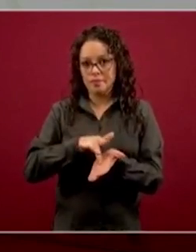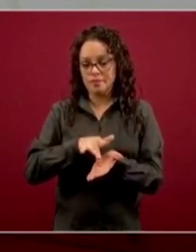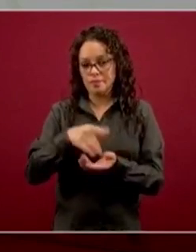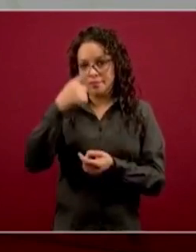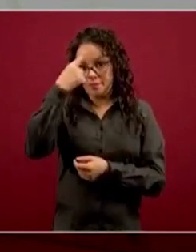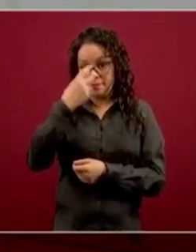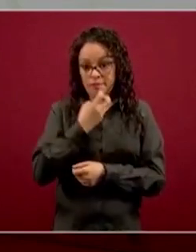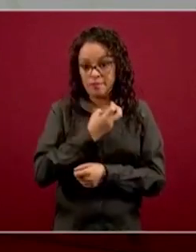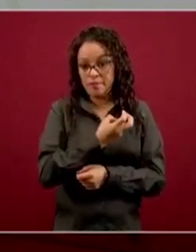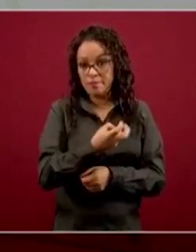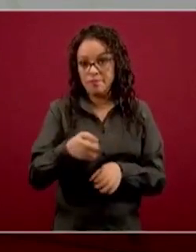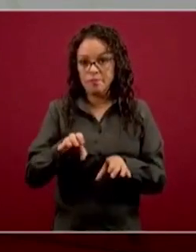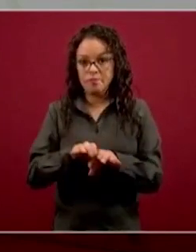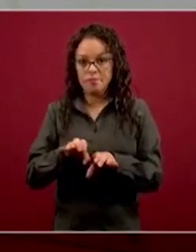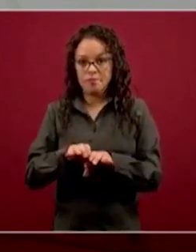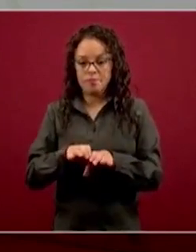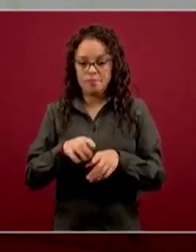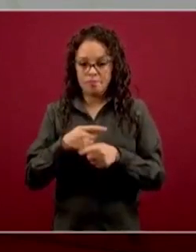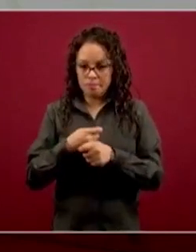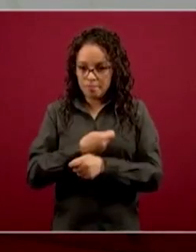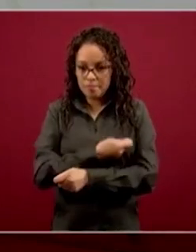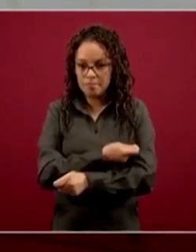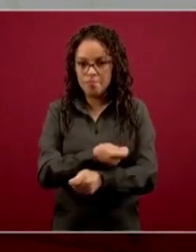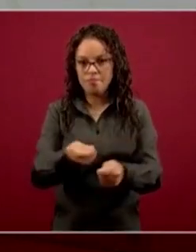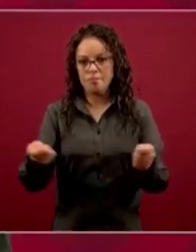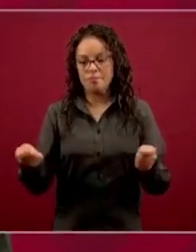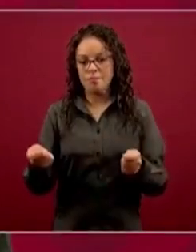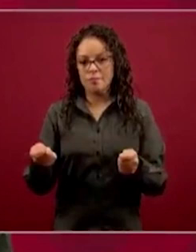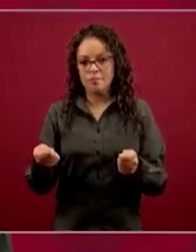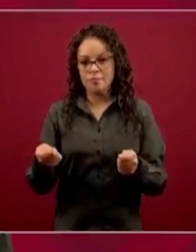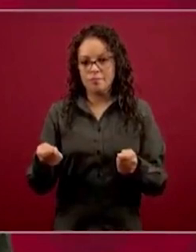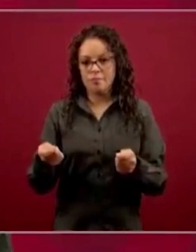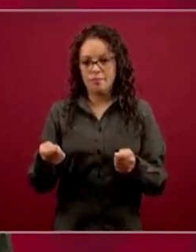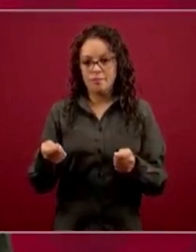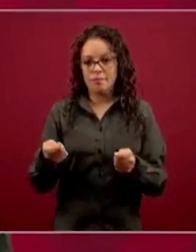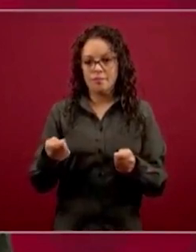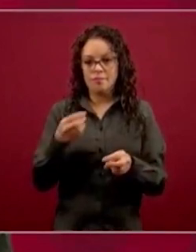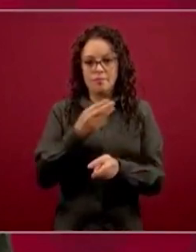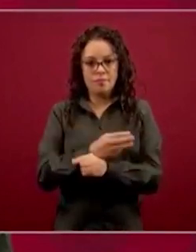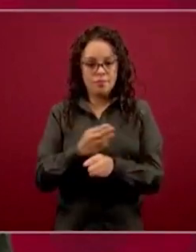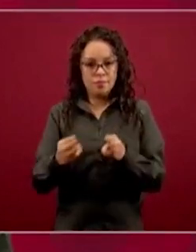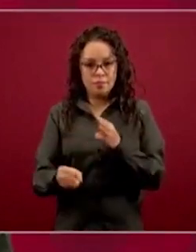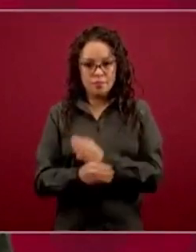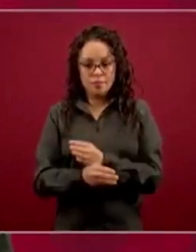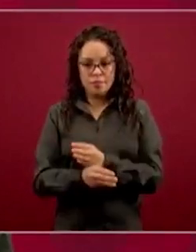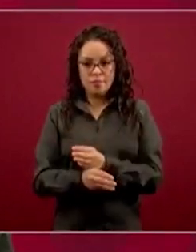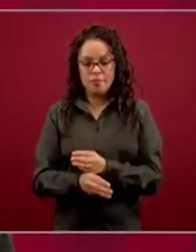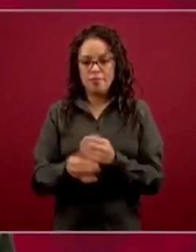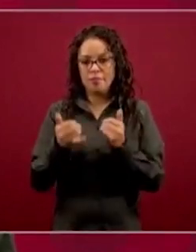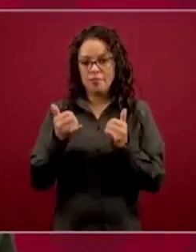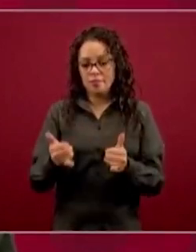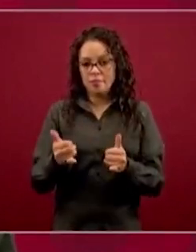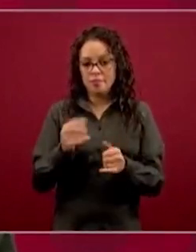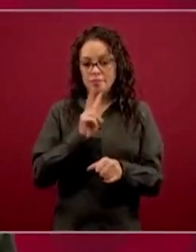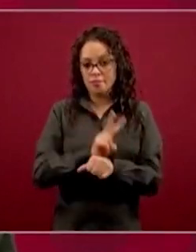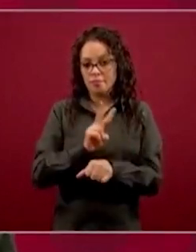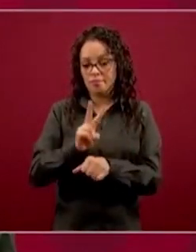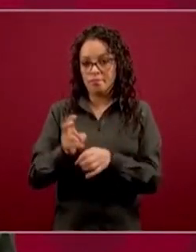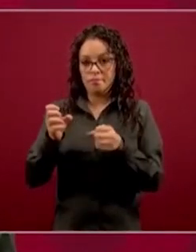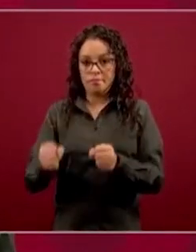de la distribución y la seguridad de los equipos de protección